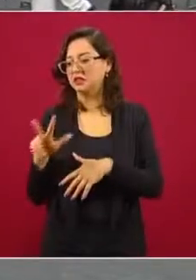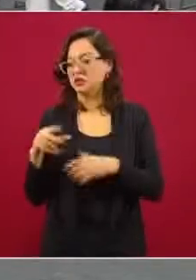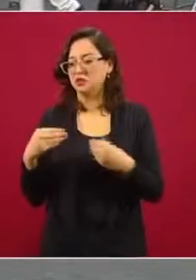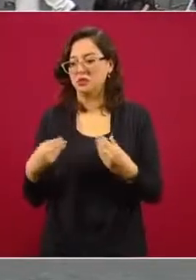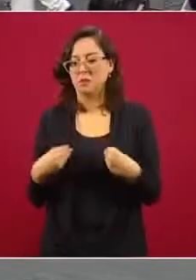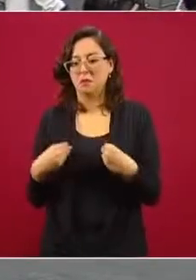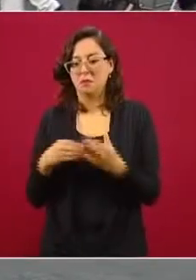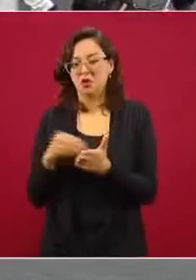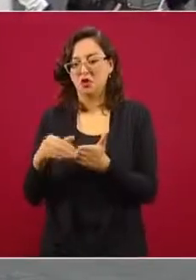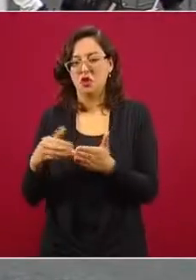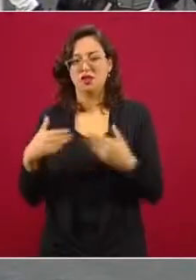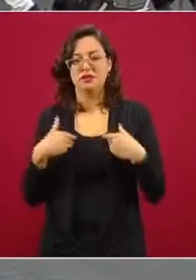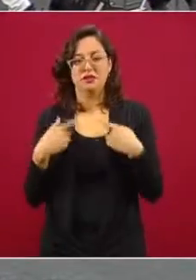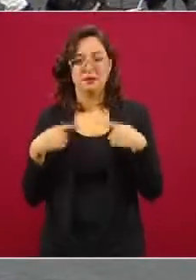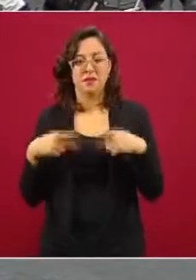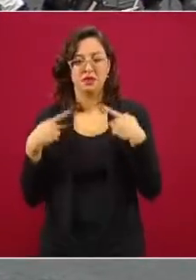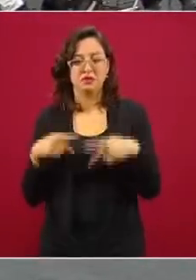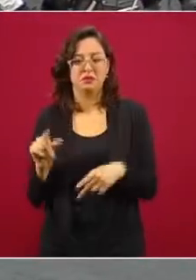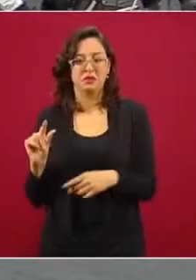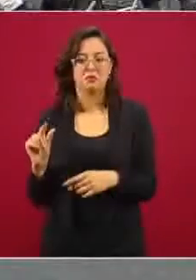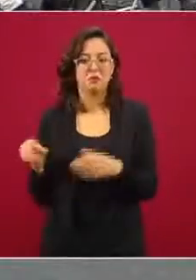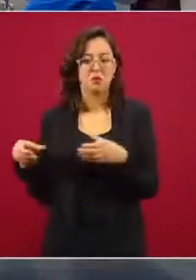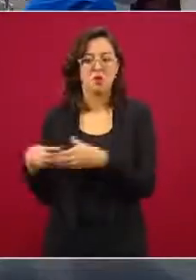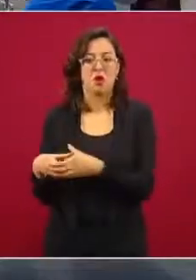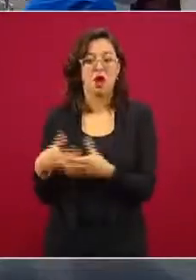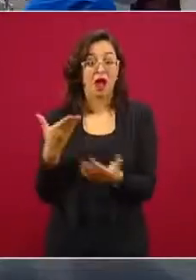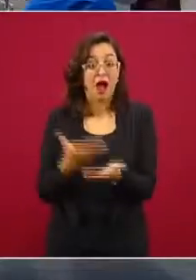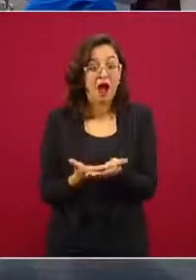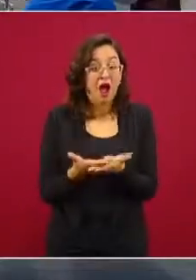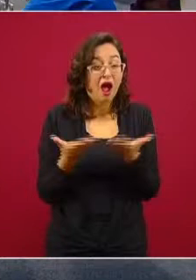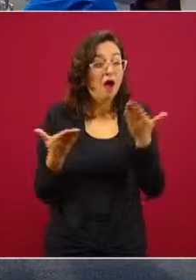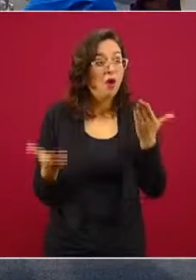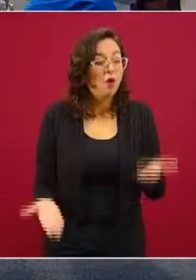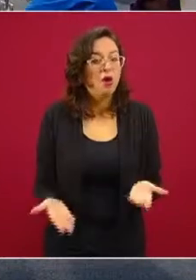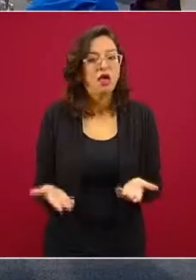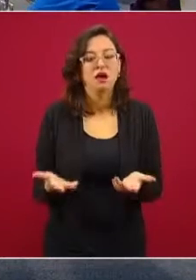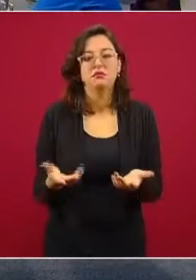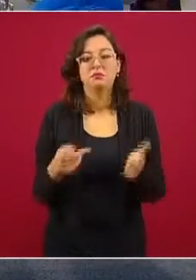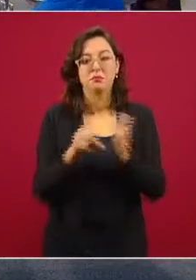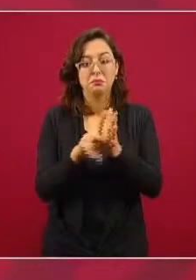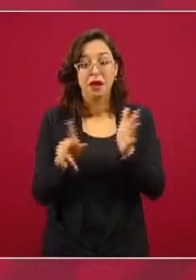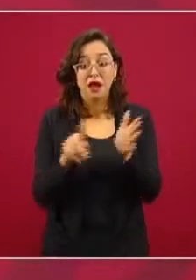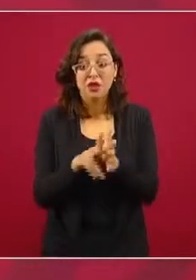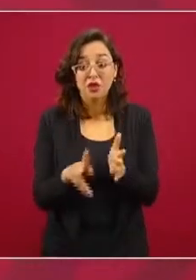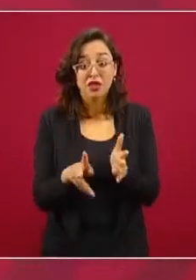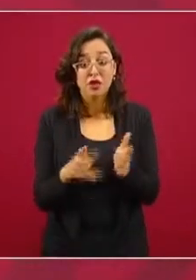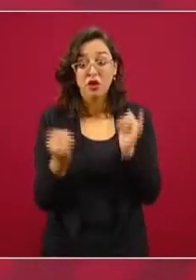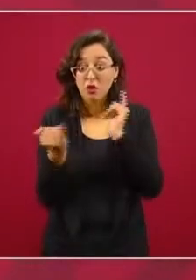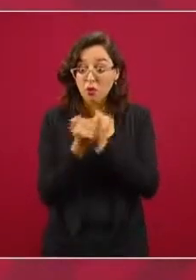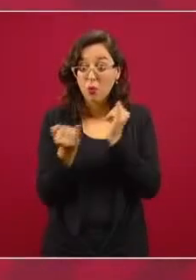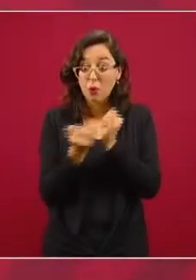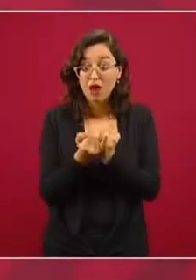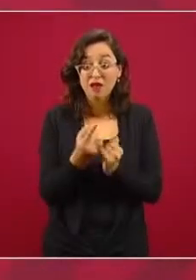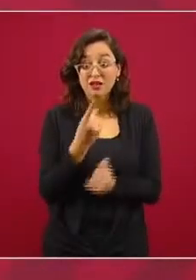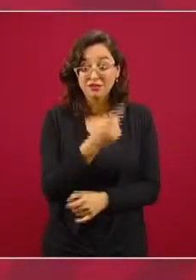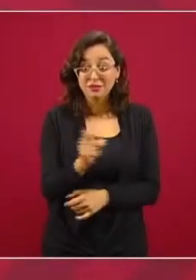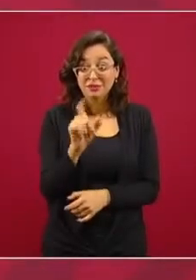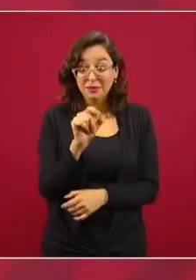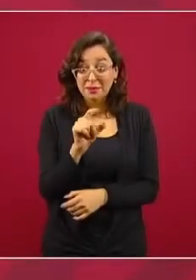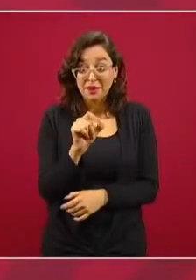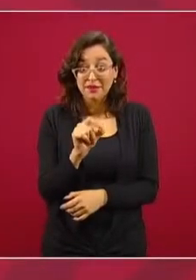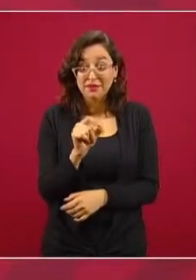Imagínense qué periódico en México hoy tiene un tiraje de 120,